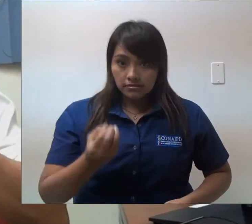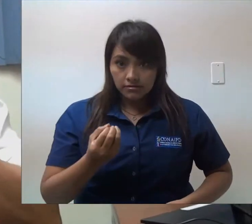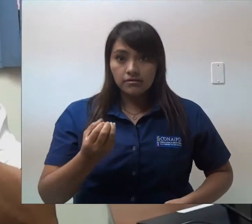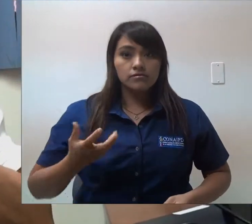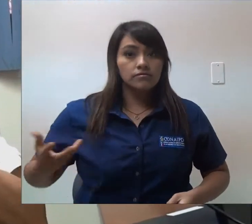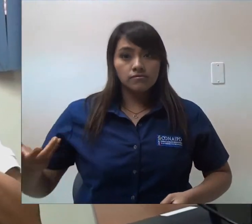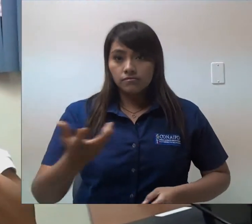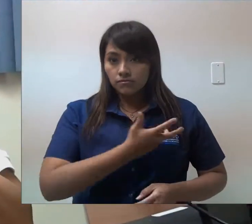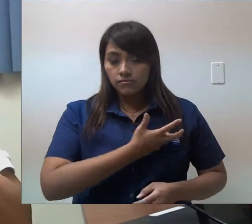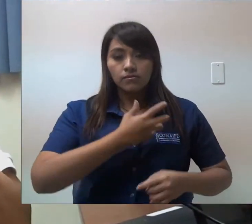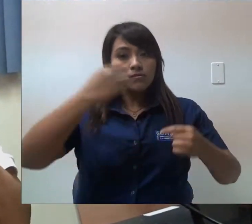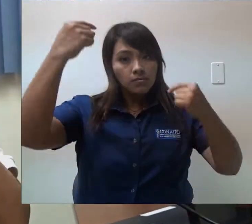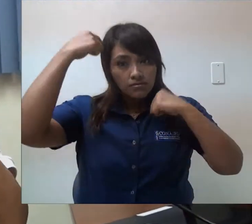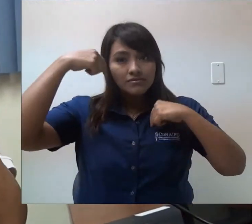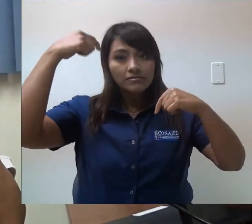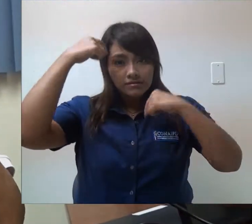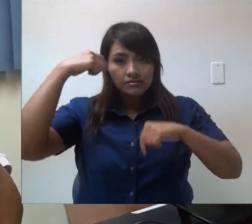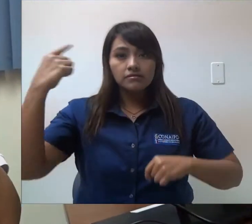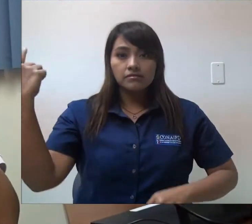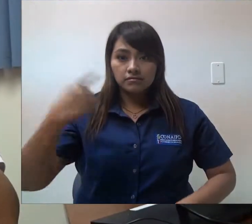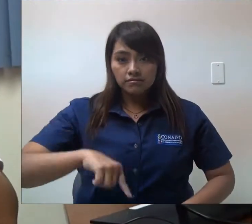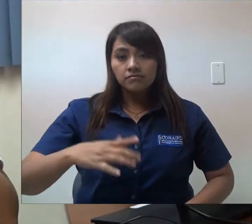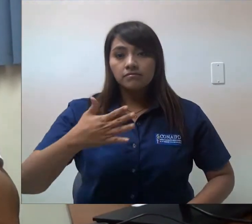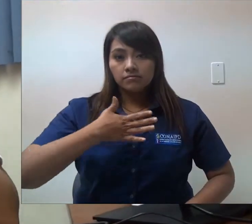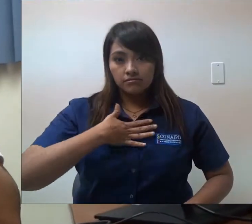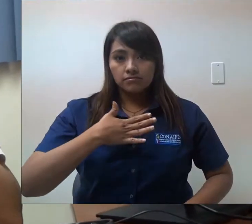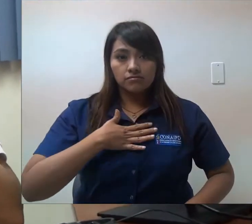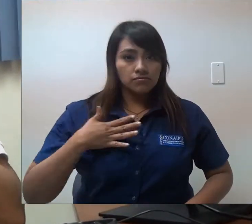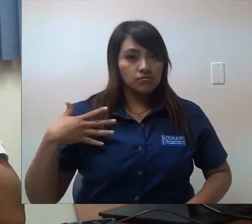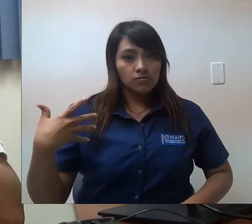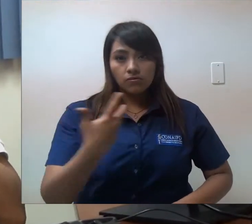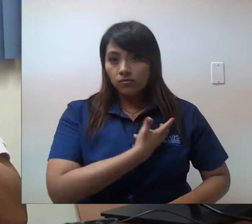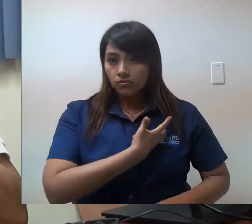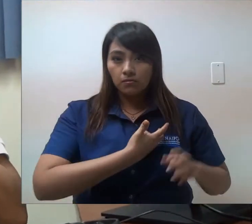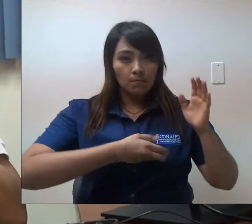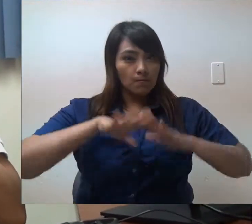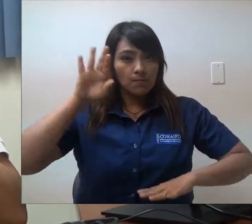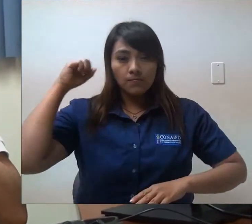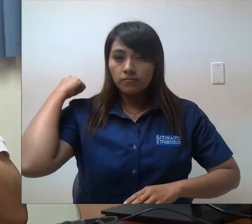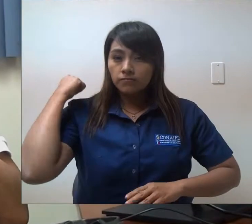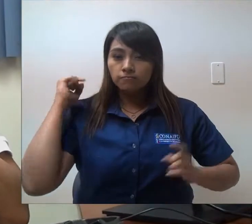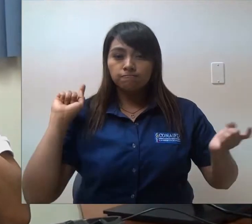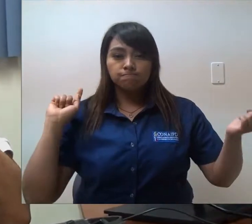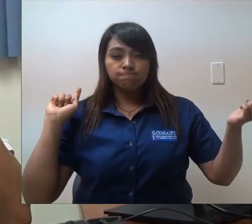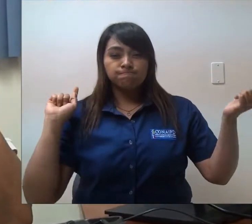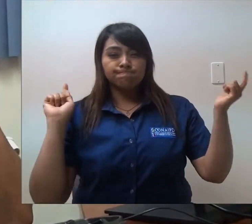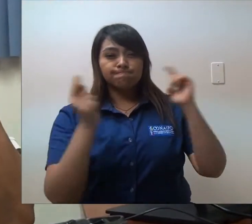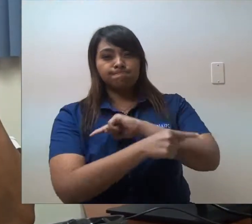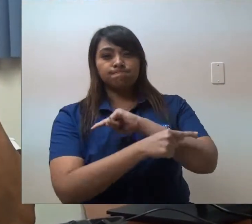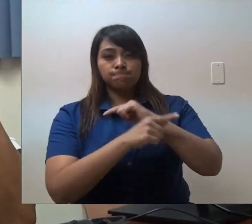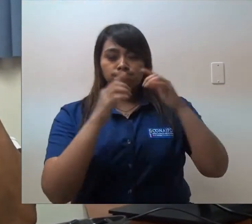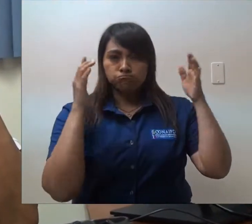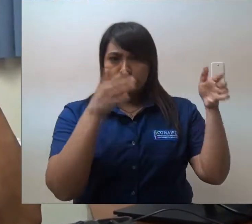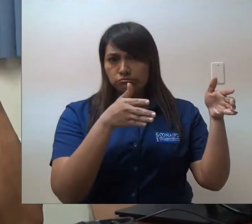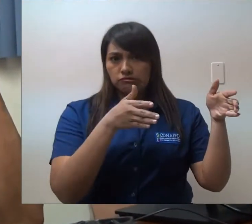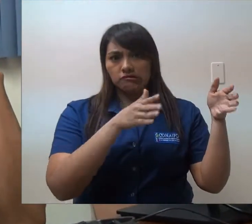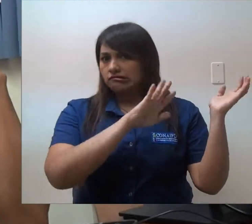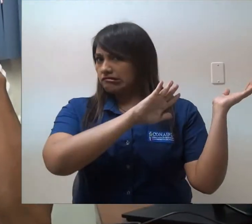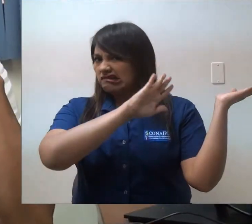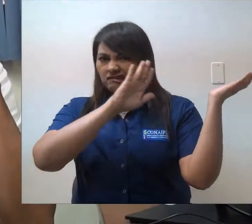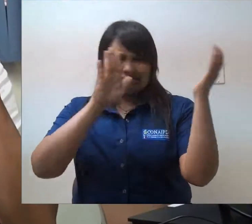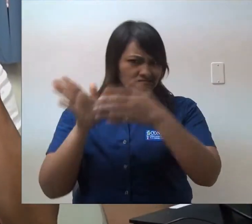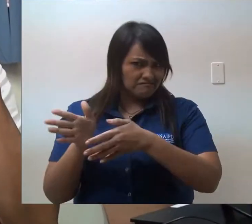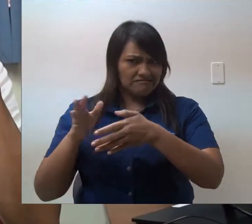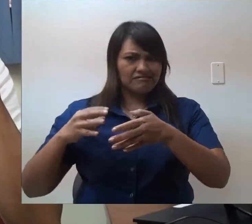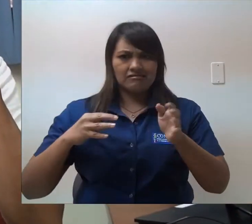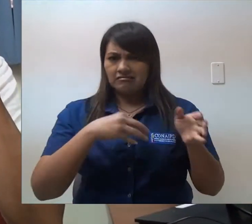conmemorar este día y asumir la conciencia nos está invitando precisamente a hacer un